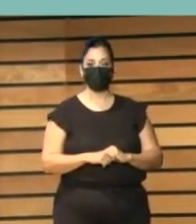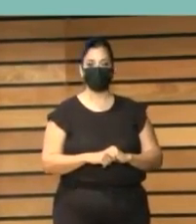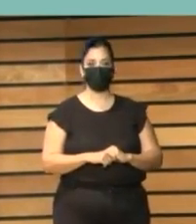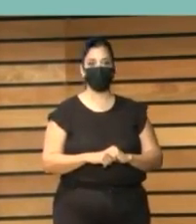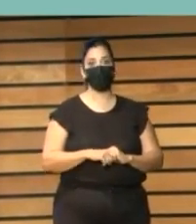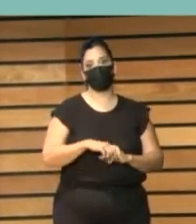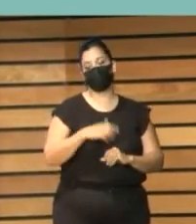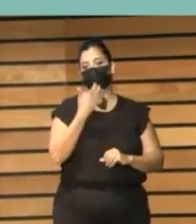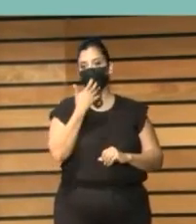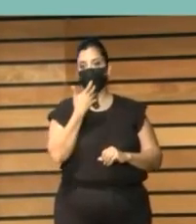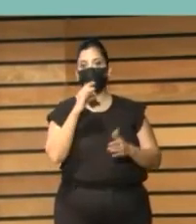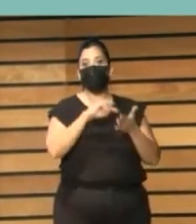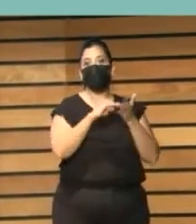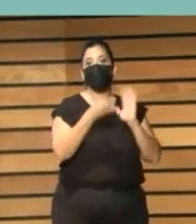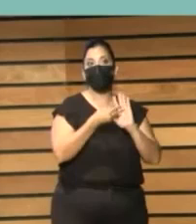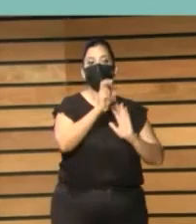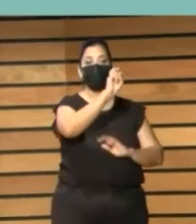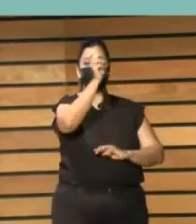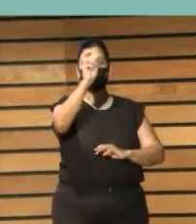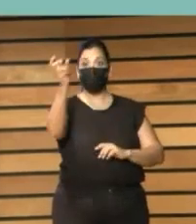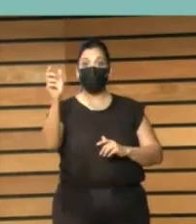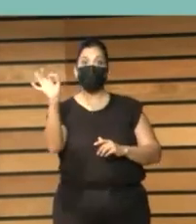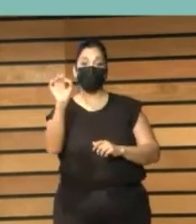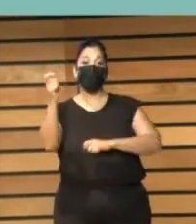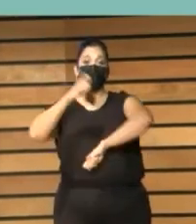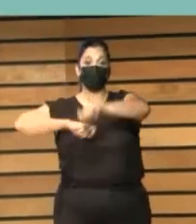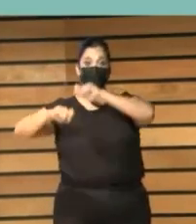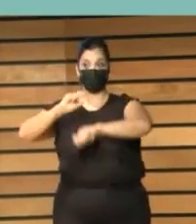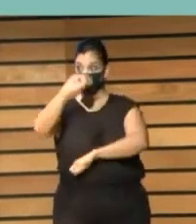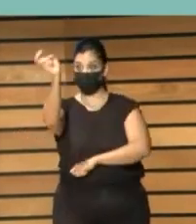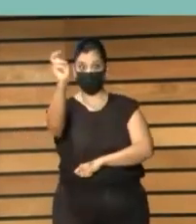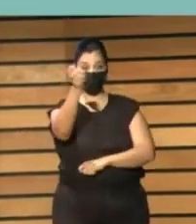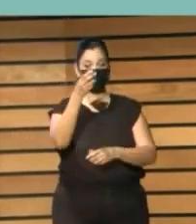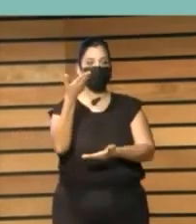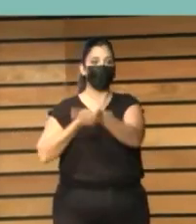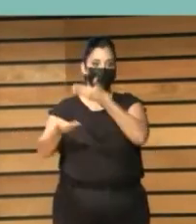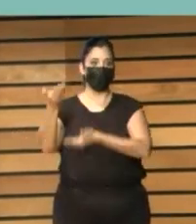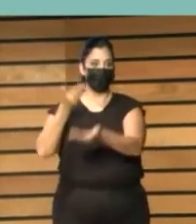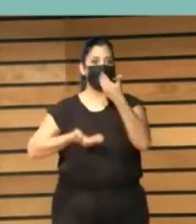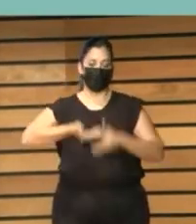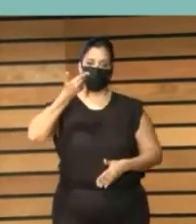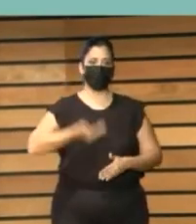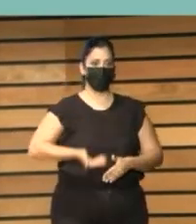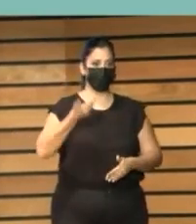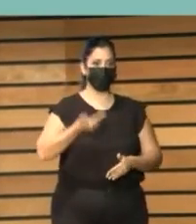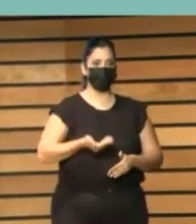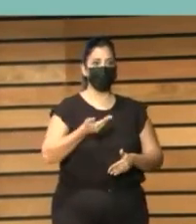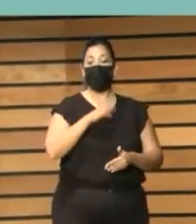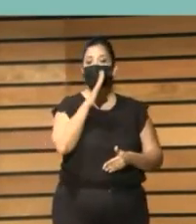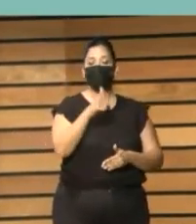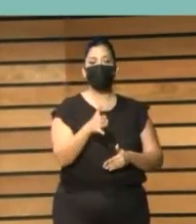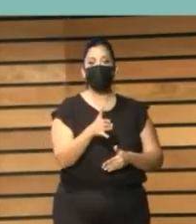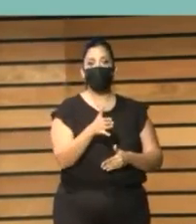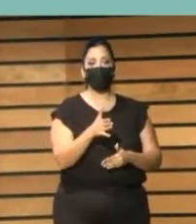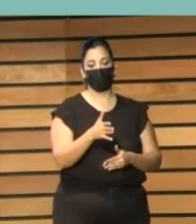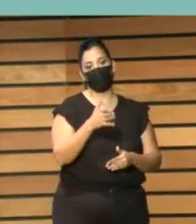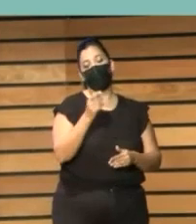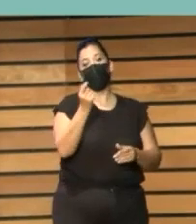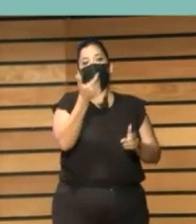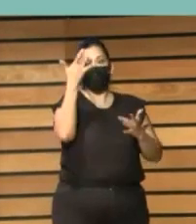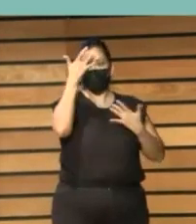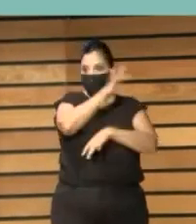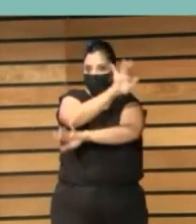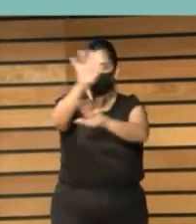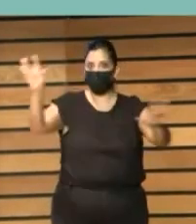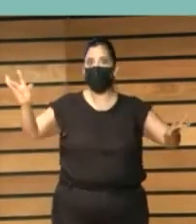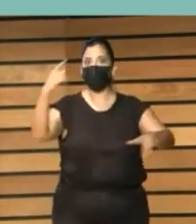FESAVID y a través de las distintas asociaciones que en el territorio tienen implantación, pues para sensibilizar sobre